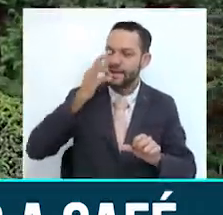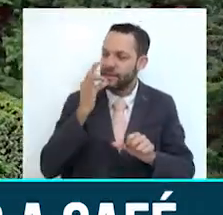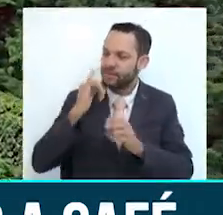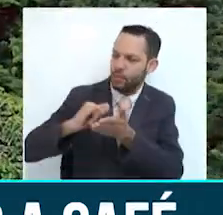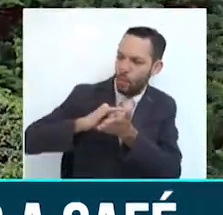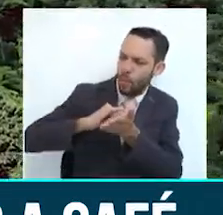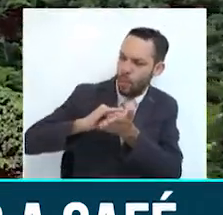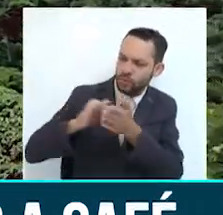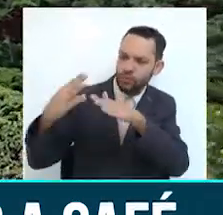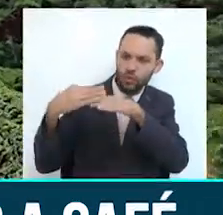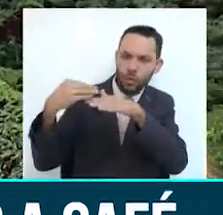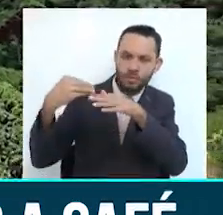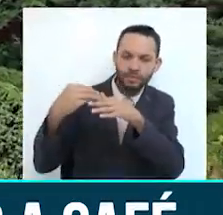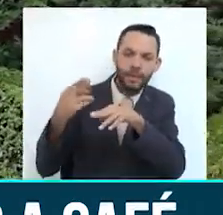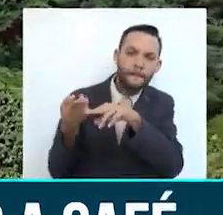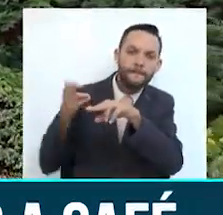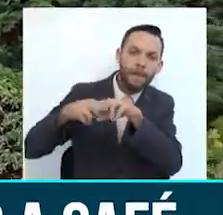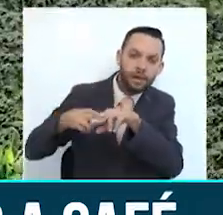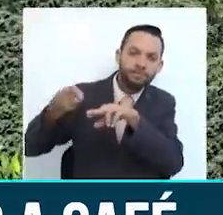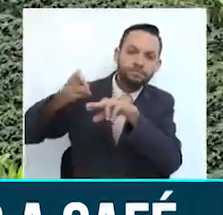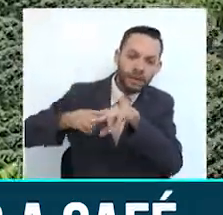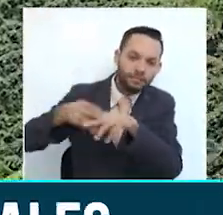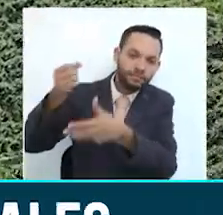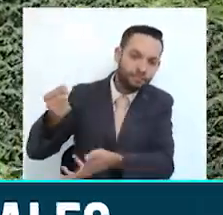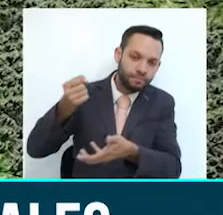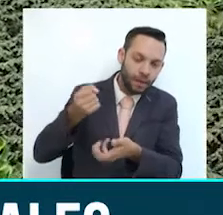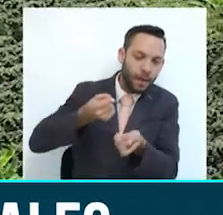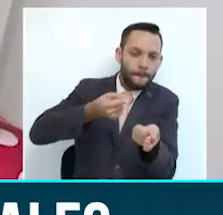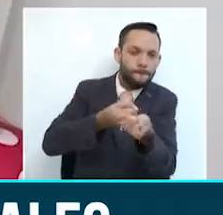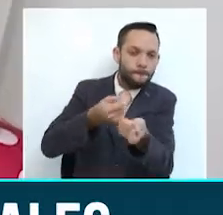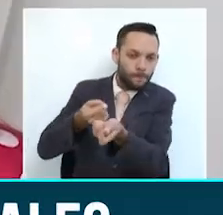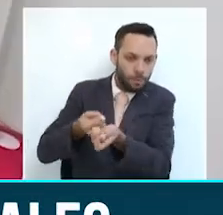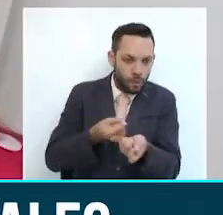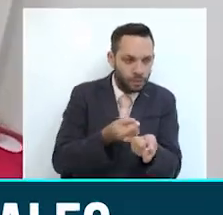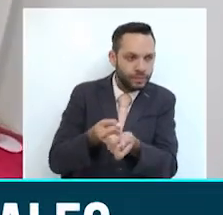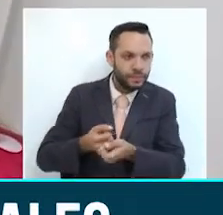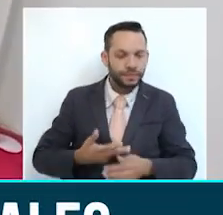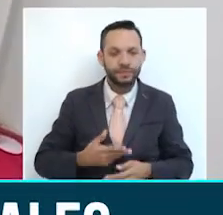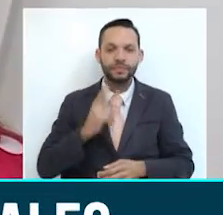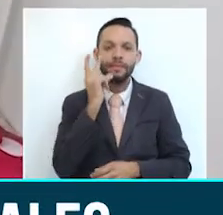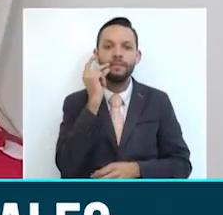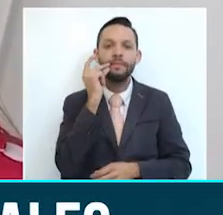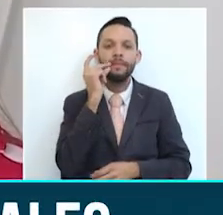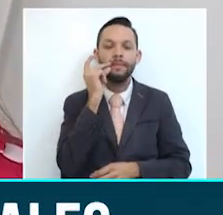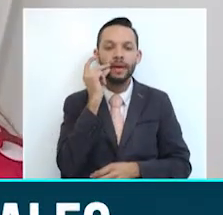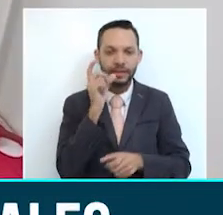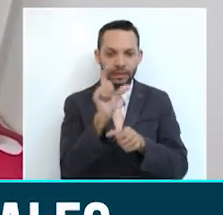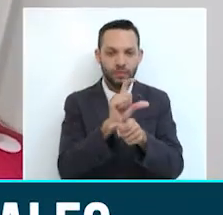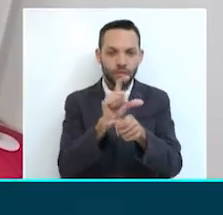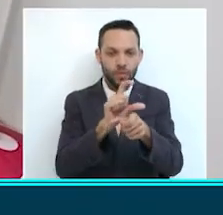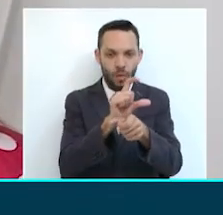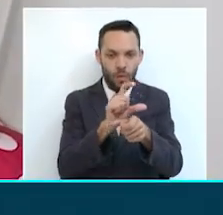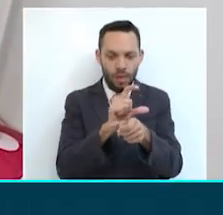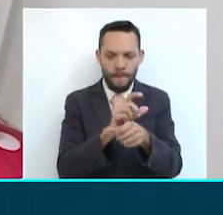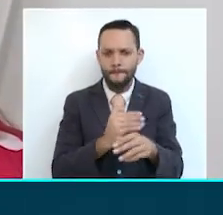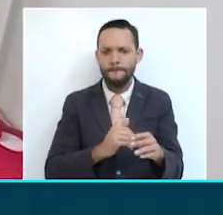York está en el incentivo al consumo interno de cafés especiales. Pereira es la ciudad de esta región del eje cafetero